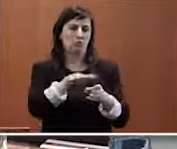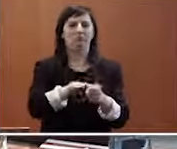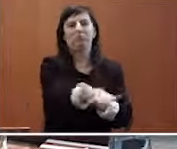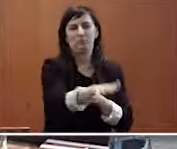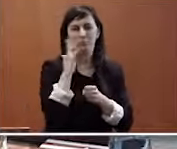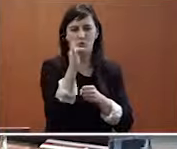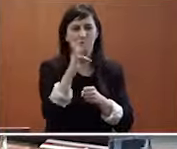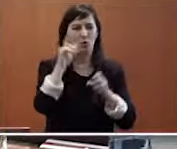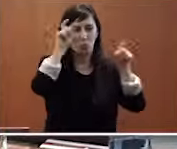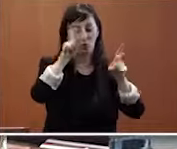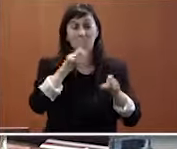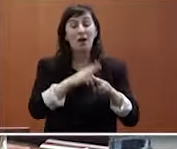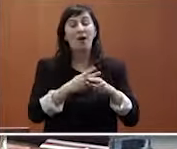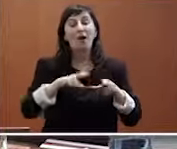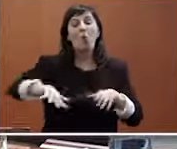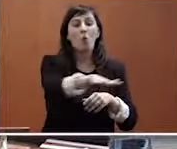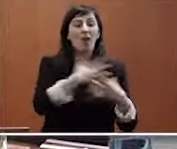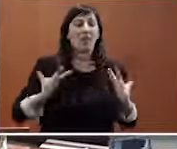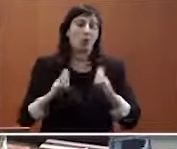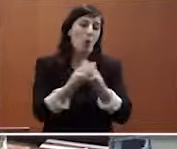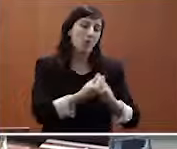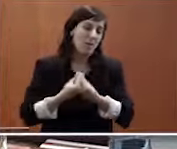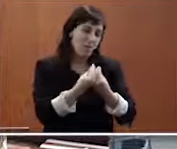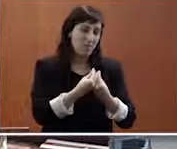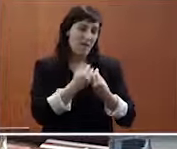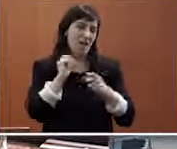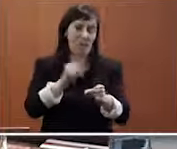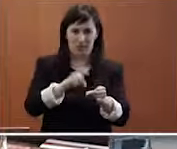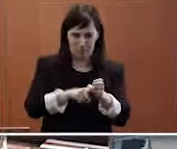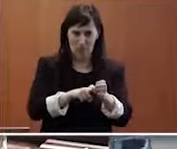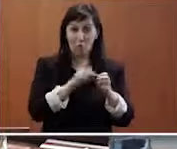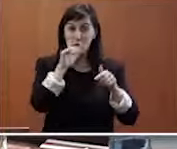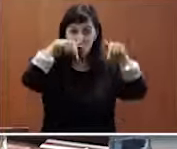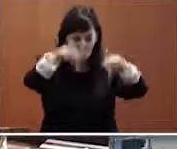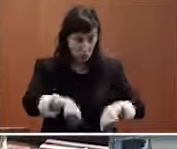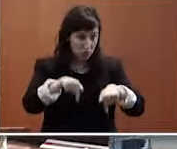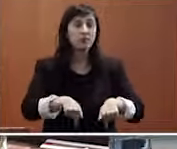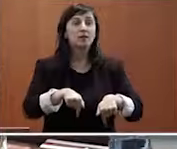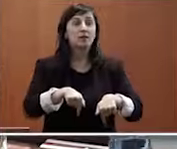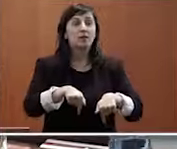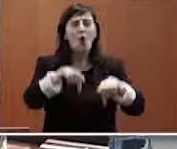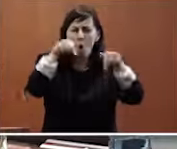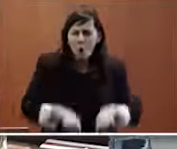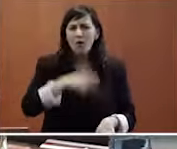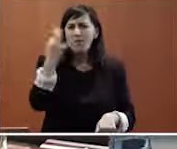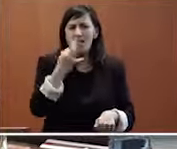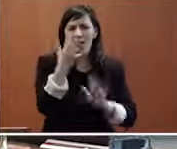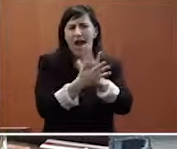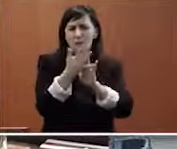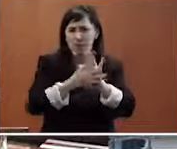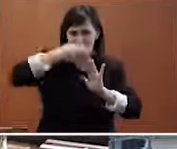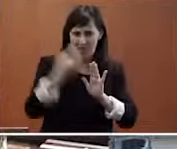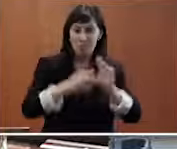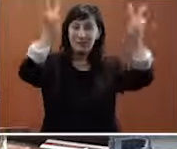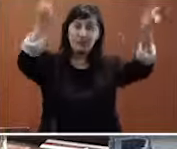por tanto, como un lugar de convivencia y de participación colectiva. En este sentido, hoxe, tenemos que falar, si o sí, así o título no